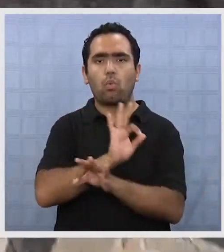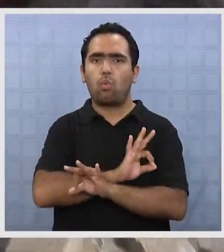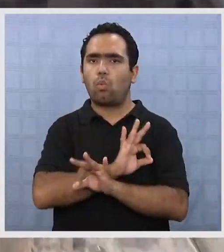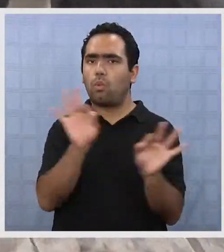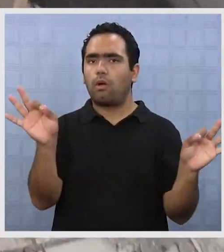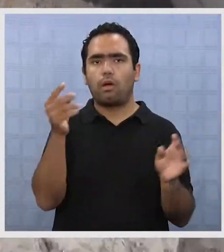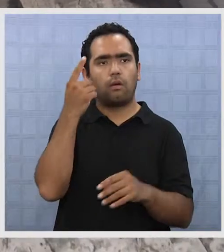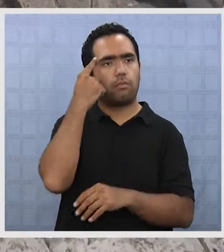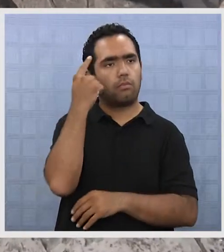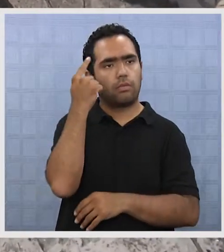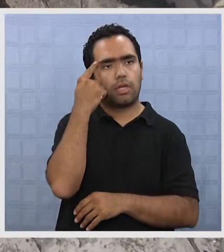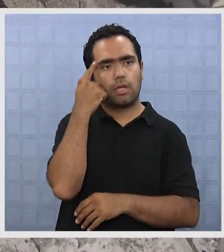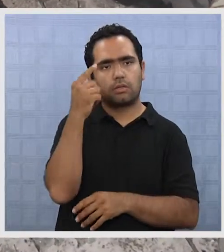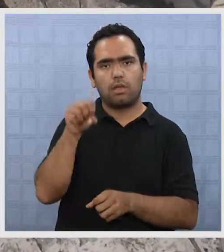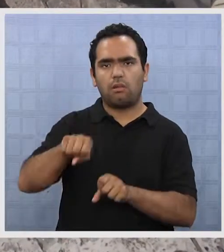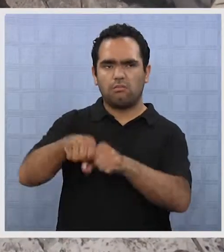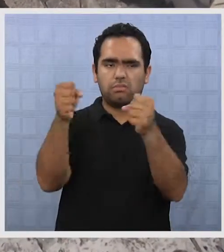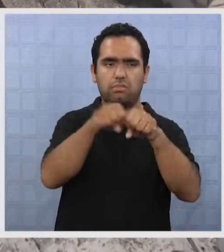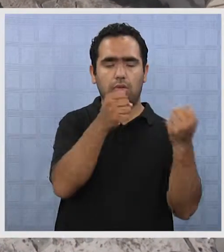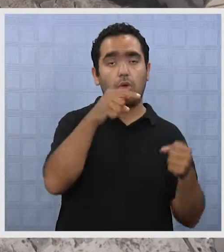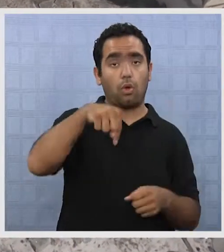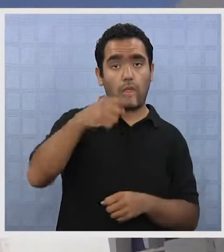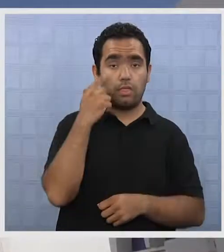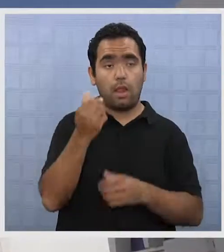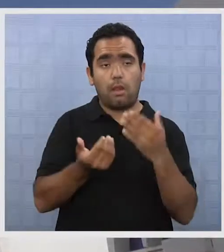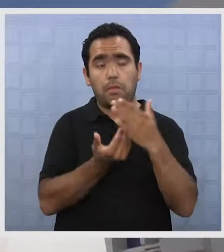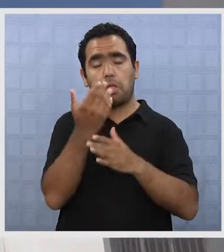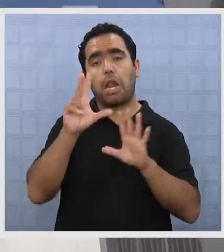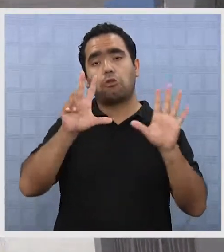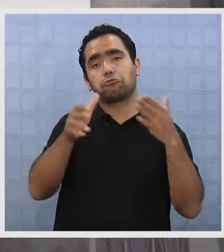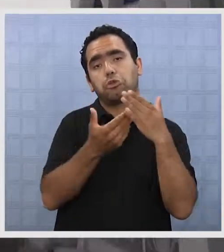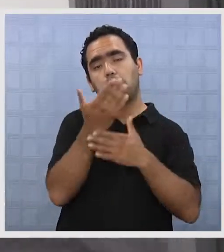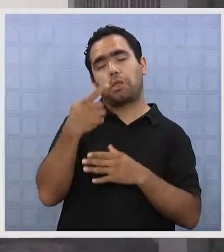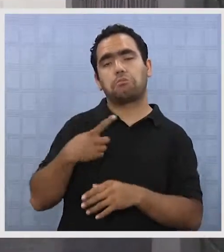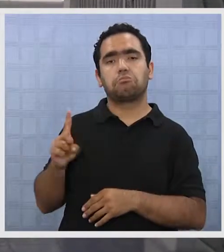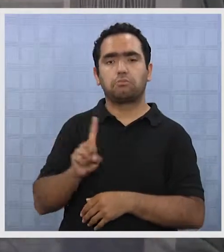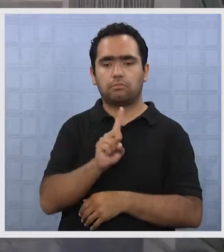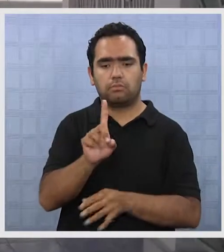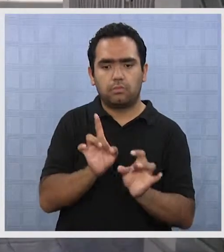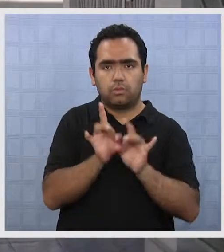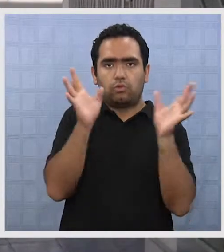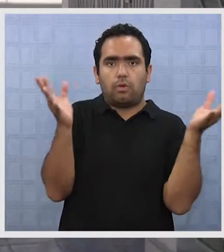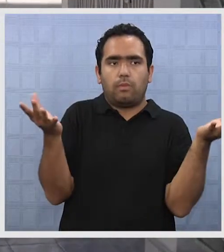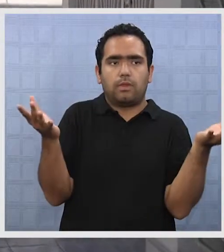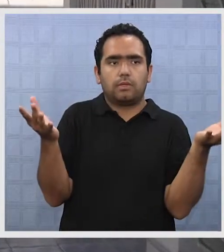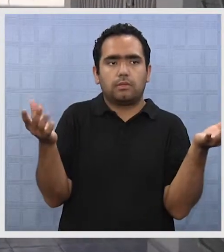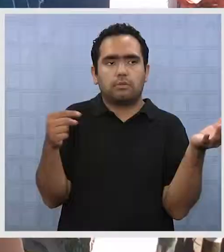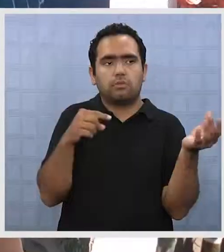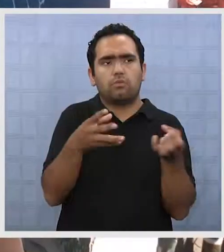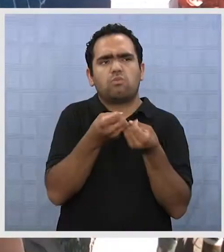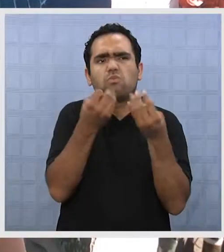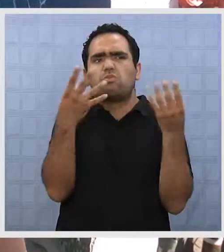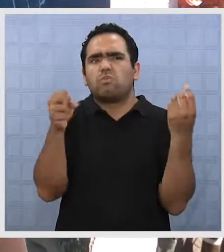pensamos que habían sido bastantes, en realidad a las 8 de la mañana lo encontramos la sorpresa de que hay muchos